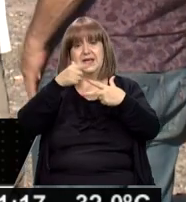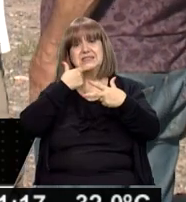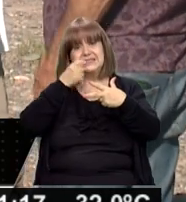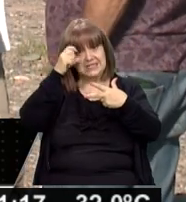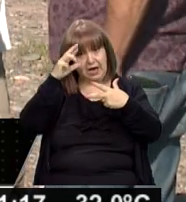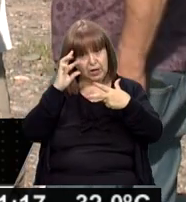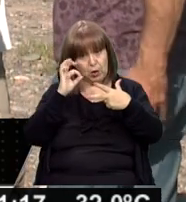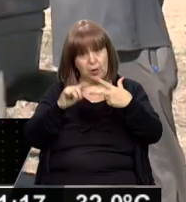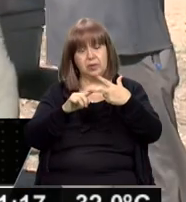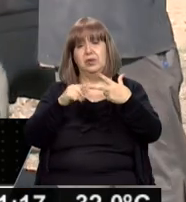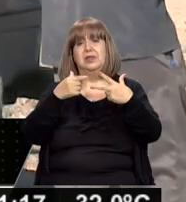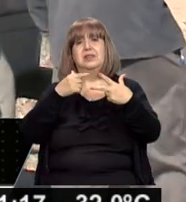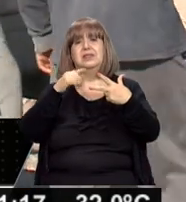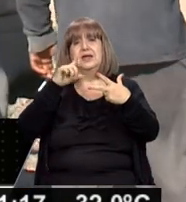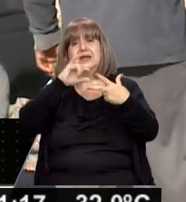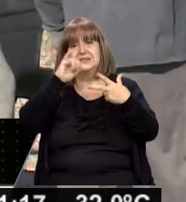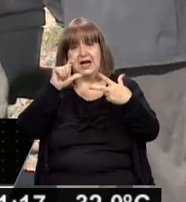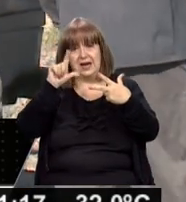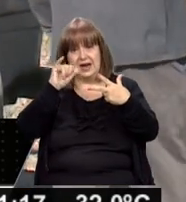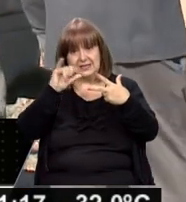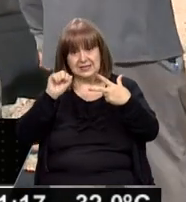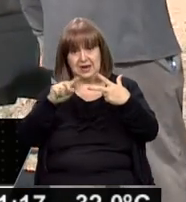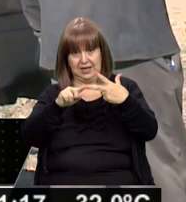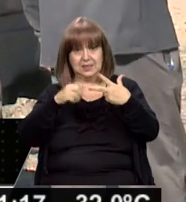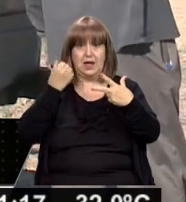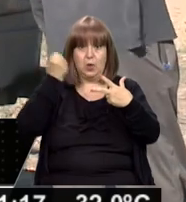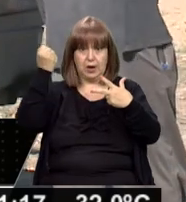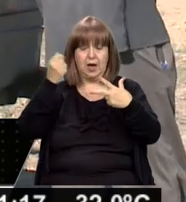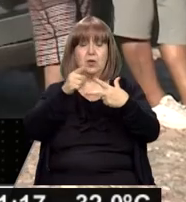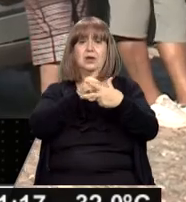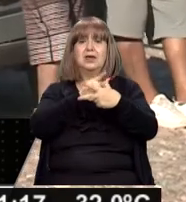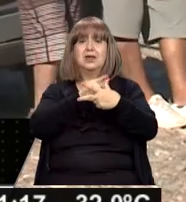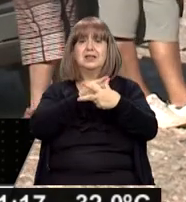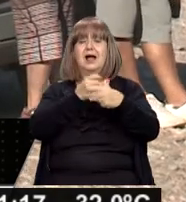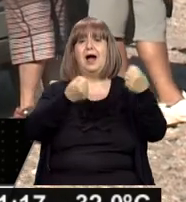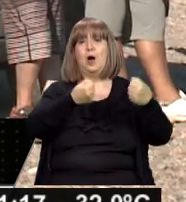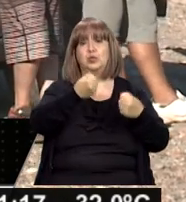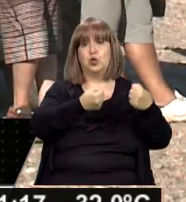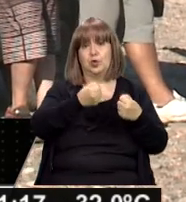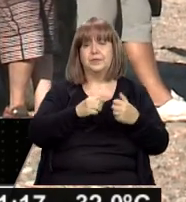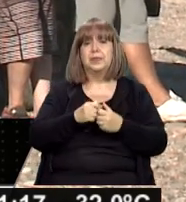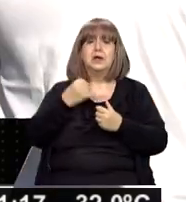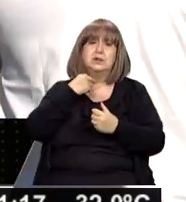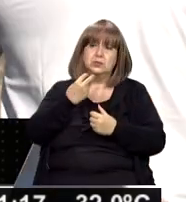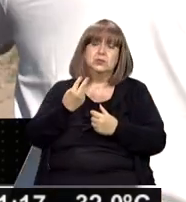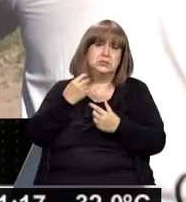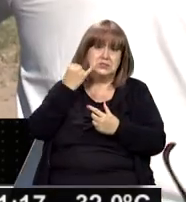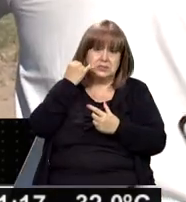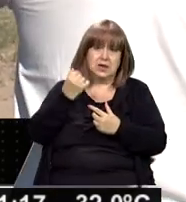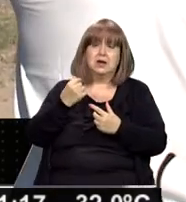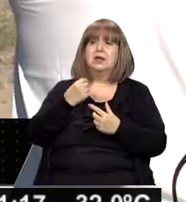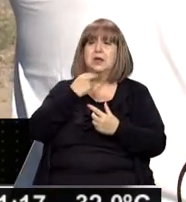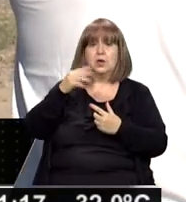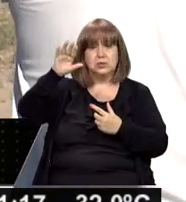se realizaron varios rastrillajes. Yo he tenido reuniones con los hijos de Lobos, donde se les fue